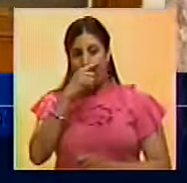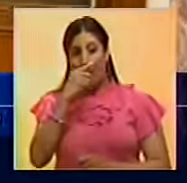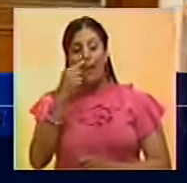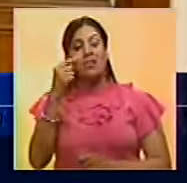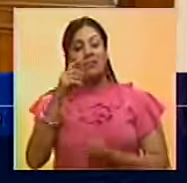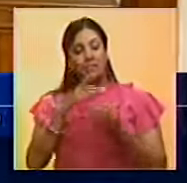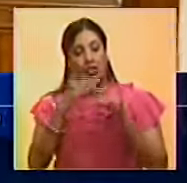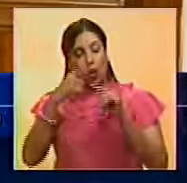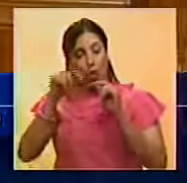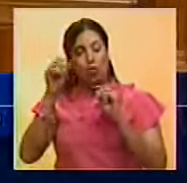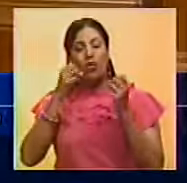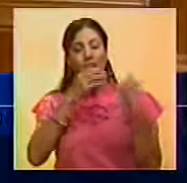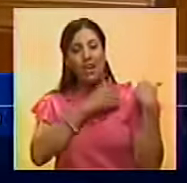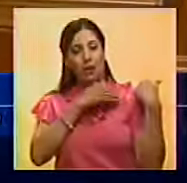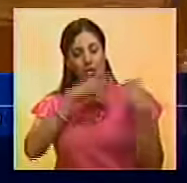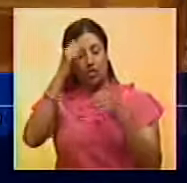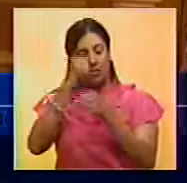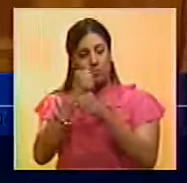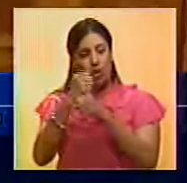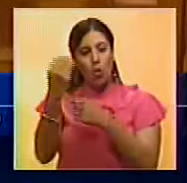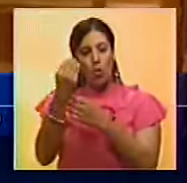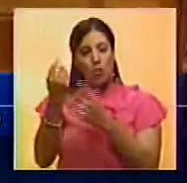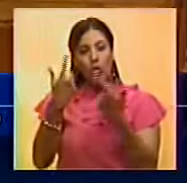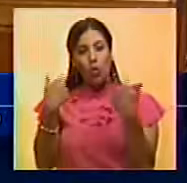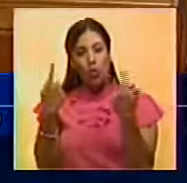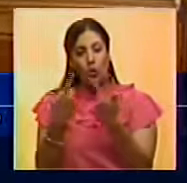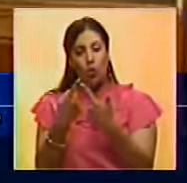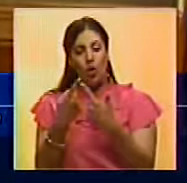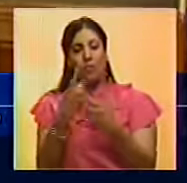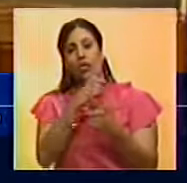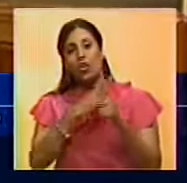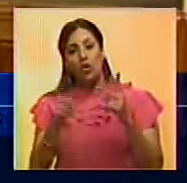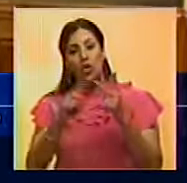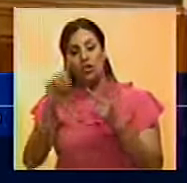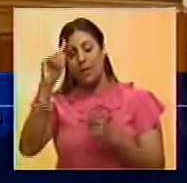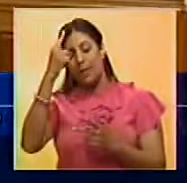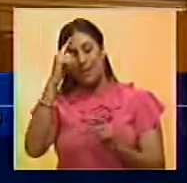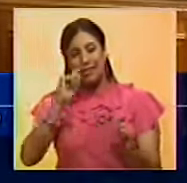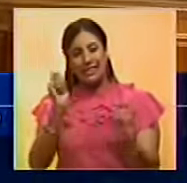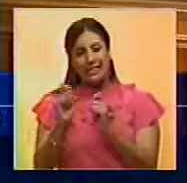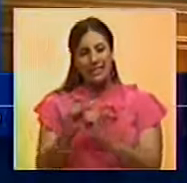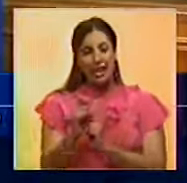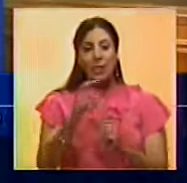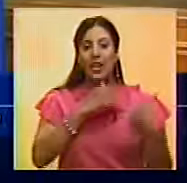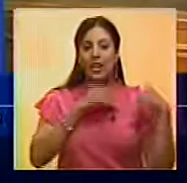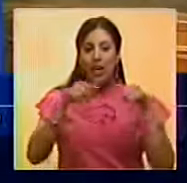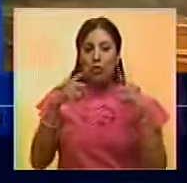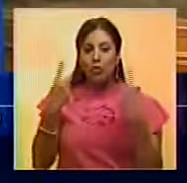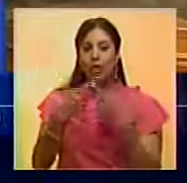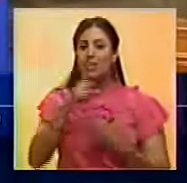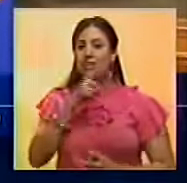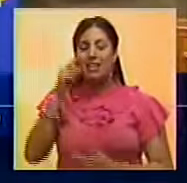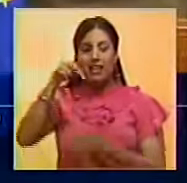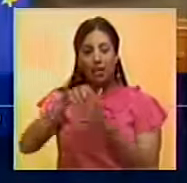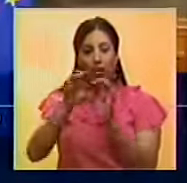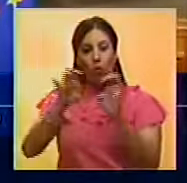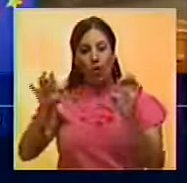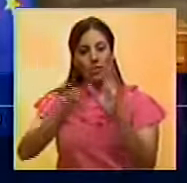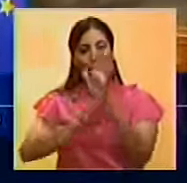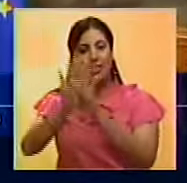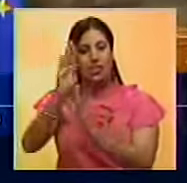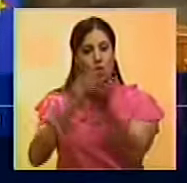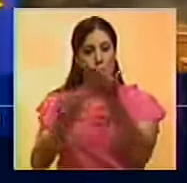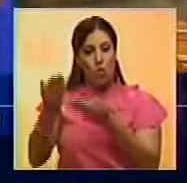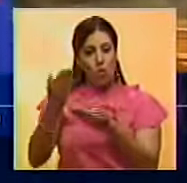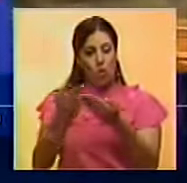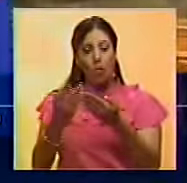De exteriores se encargará el conservador Angelino Alfano y las principales modificaciones están en las carteras de Interior, Educación y Desarrollo